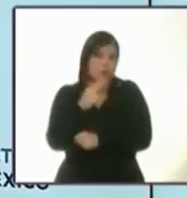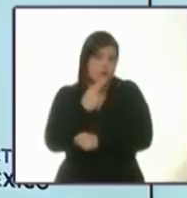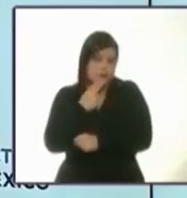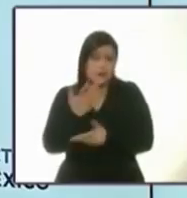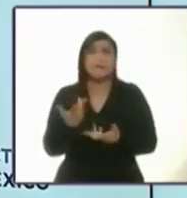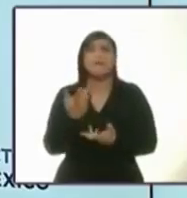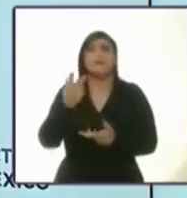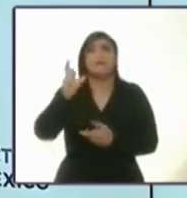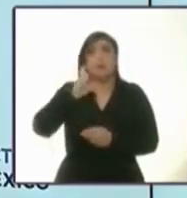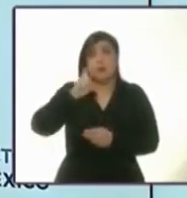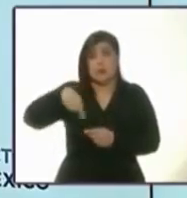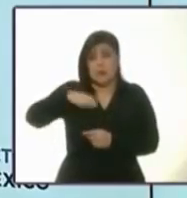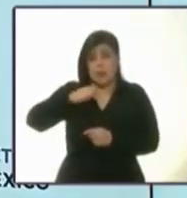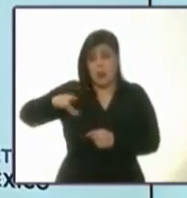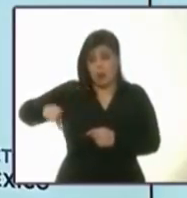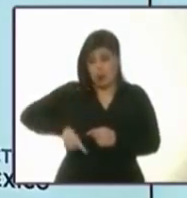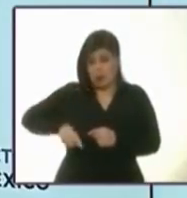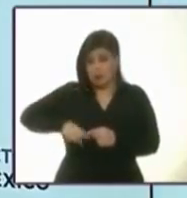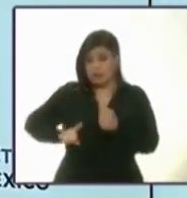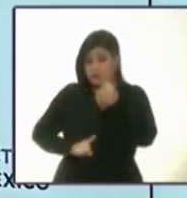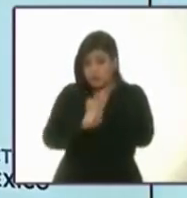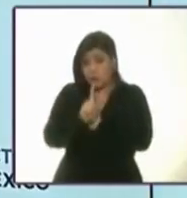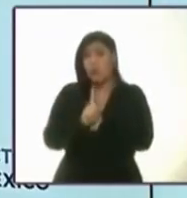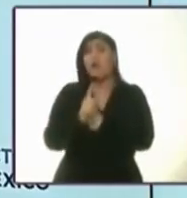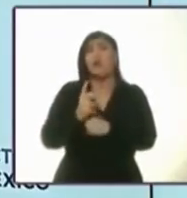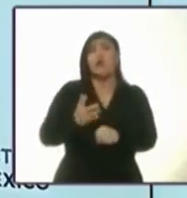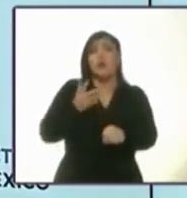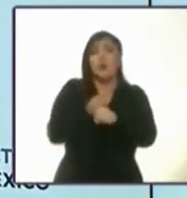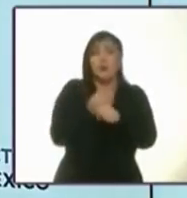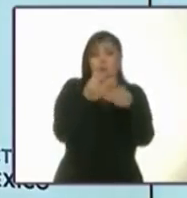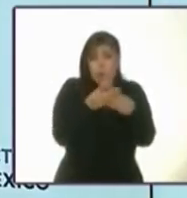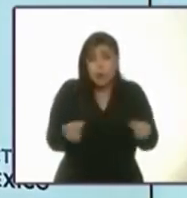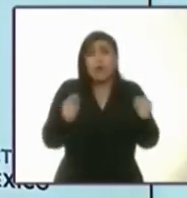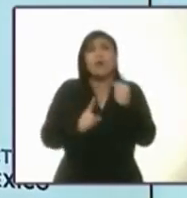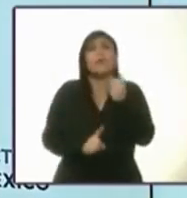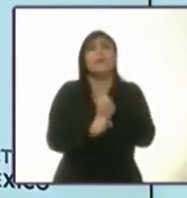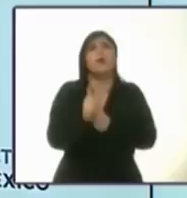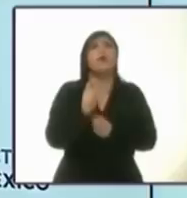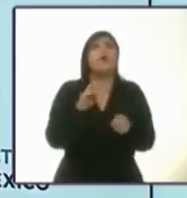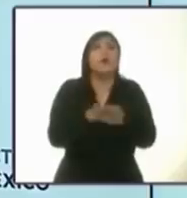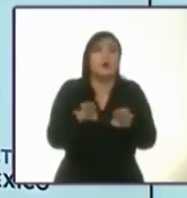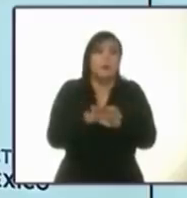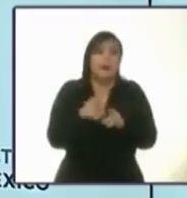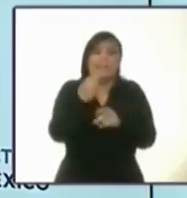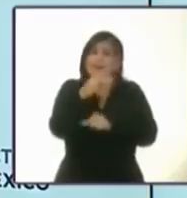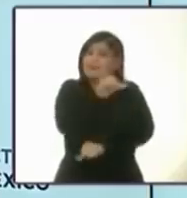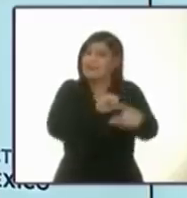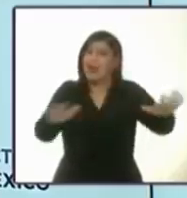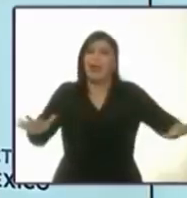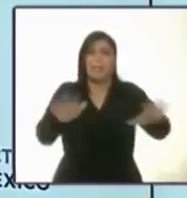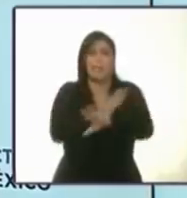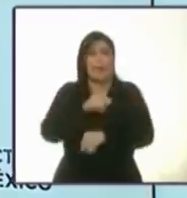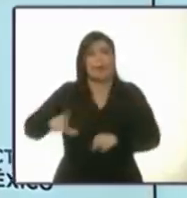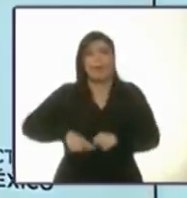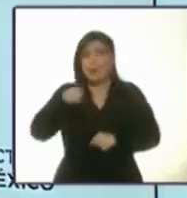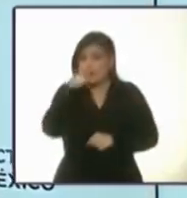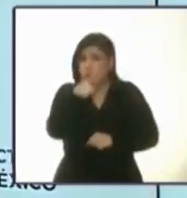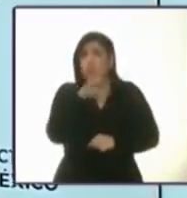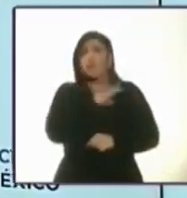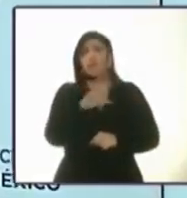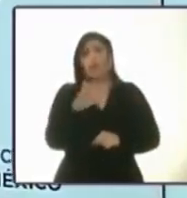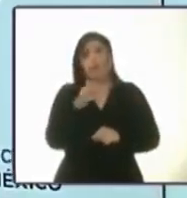es el problema, la solución es cambiar al gobierno. Tú tienes la solución.